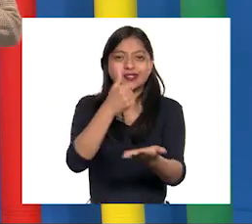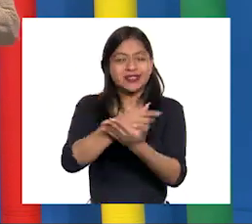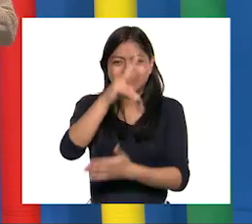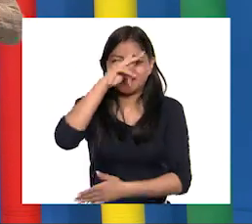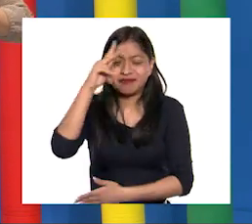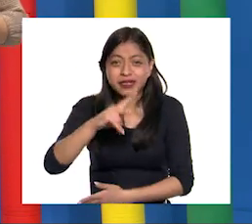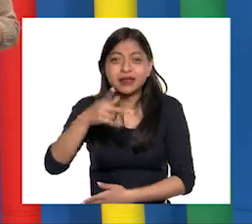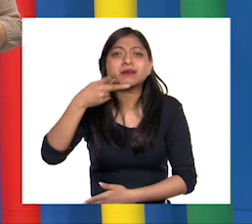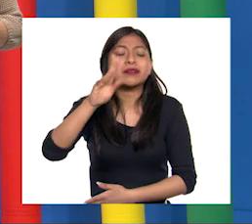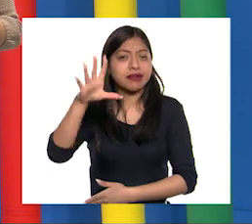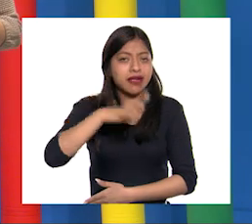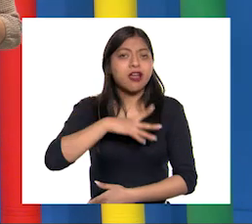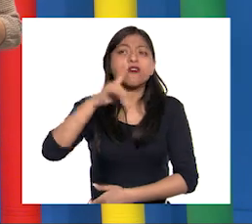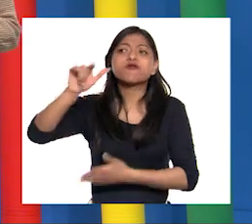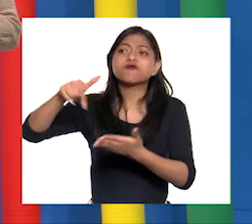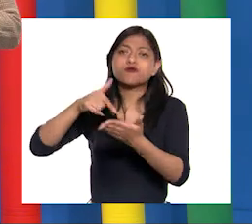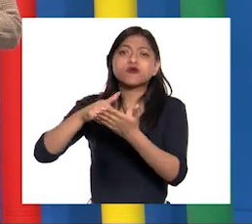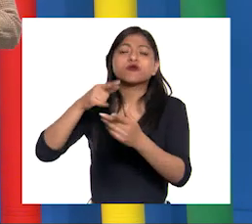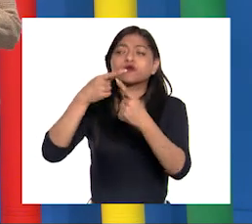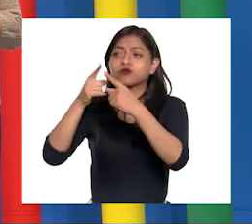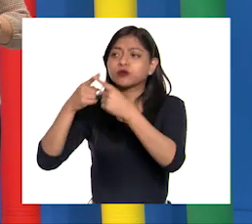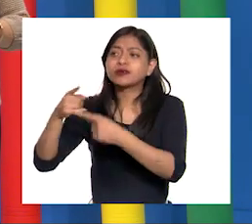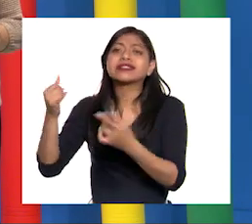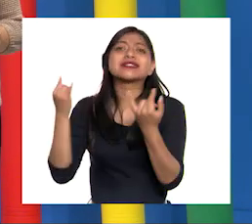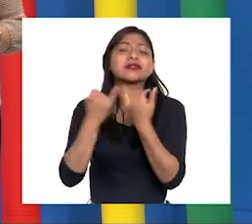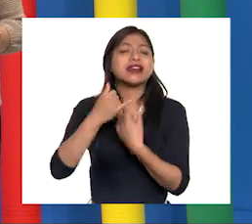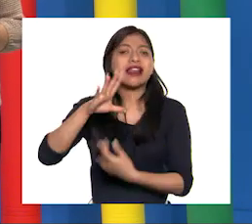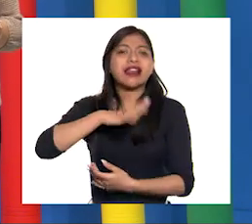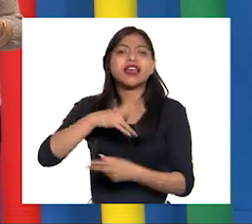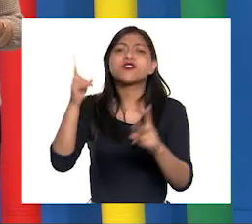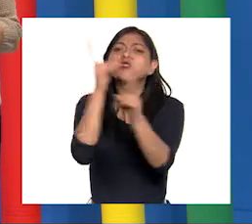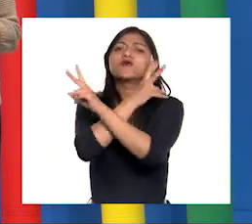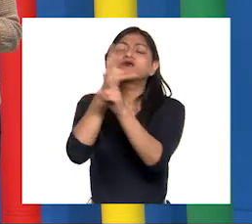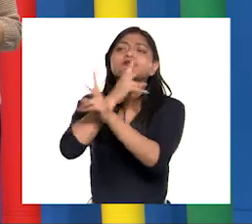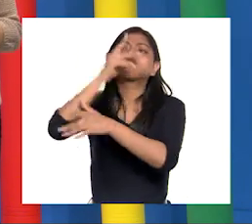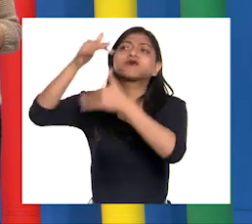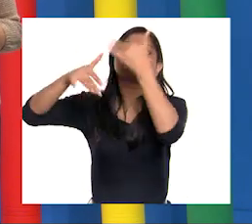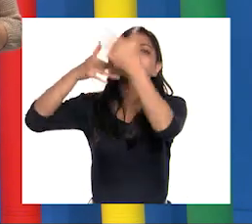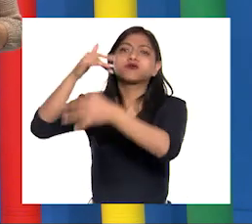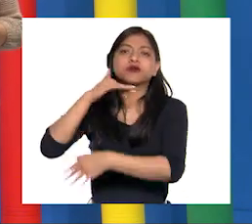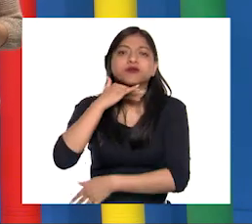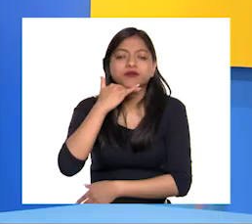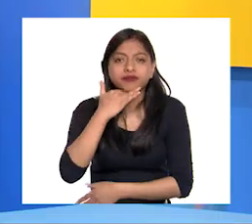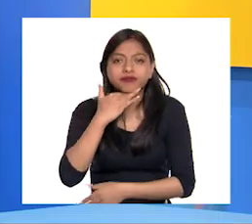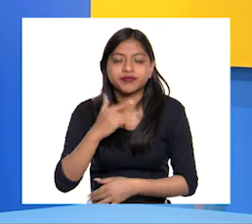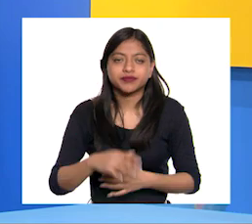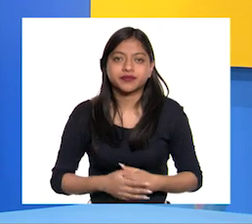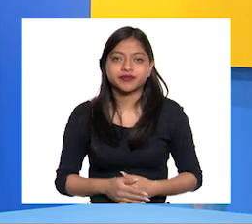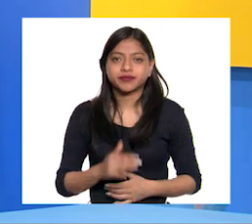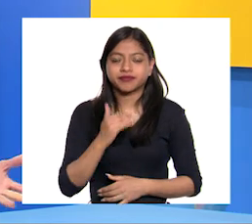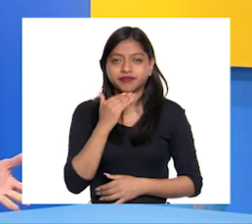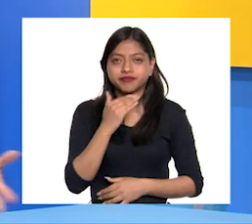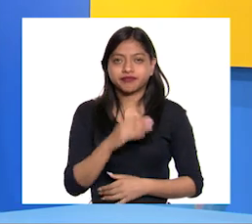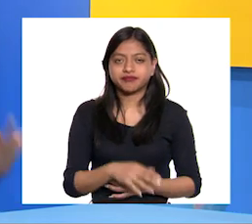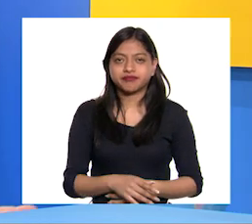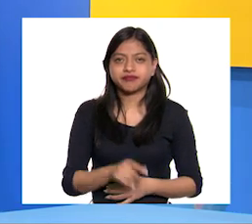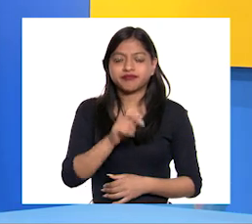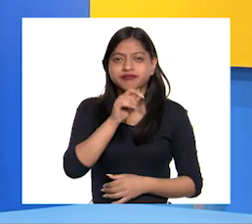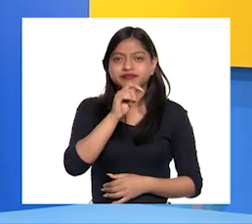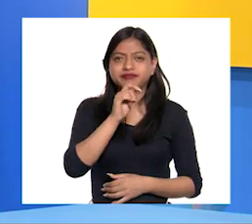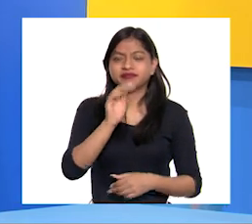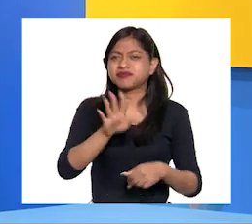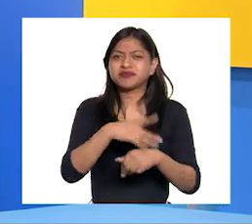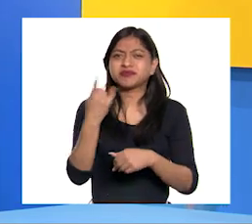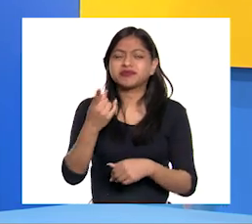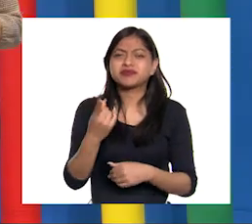hay otros lugares que tienen altos grados de contaminación ambiental Y entonces, ¿a qué se deben tantos